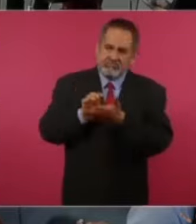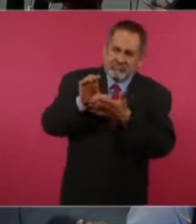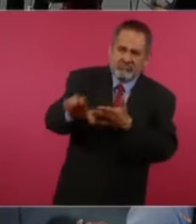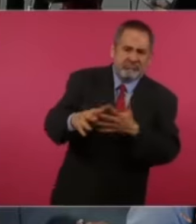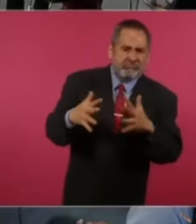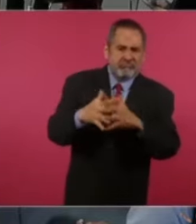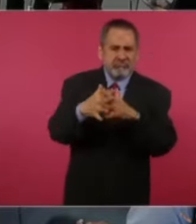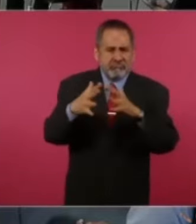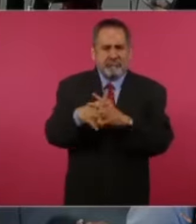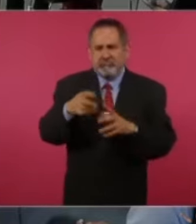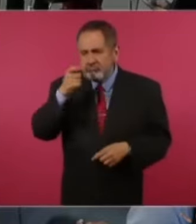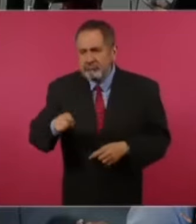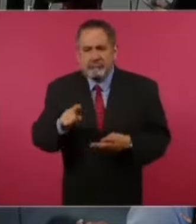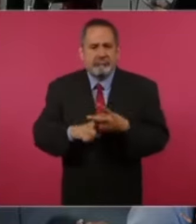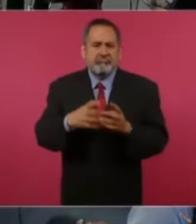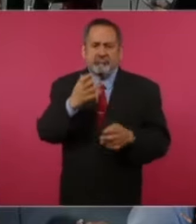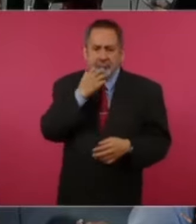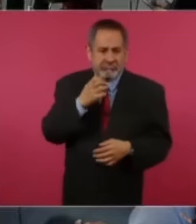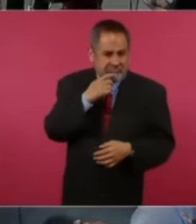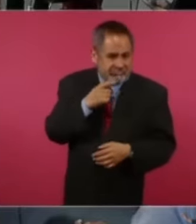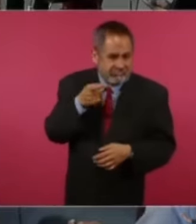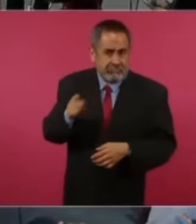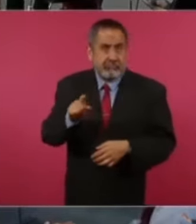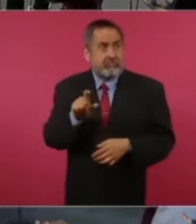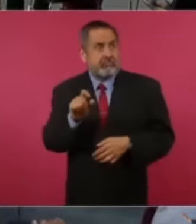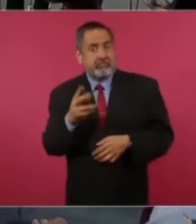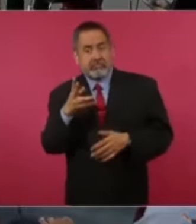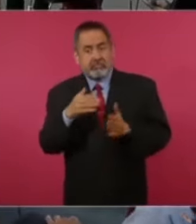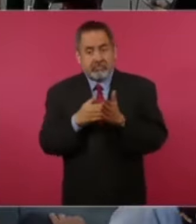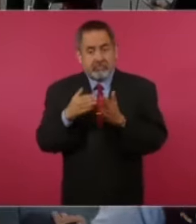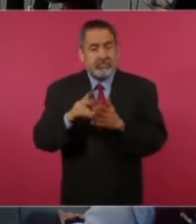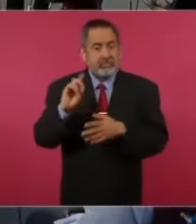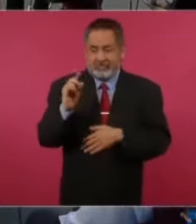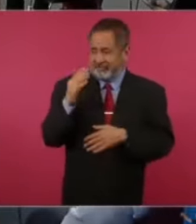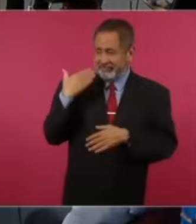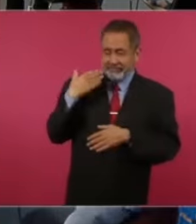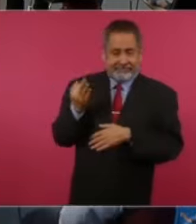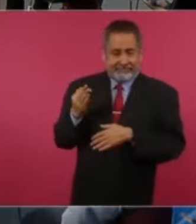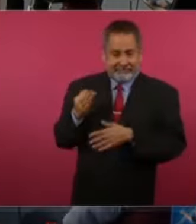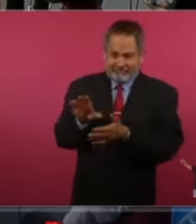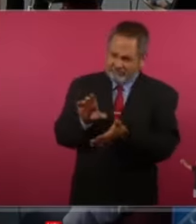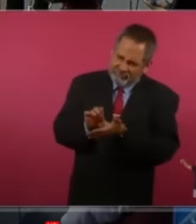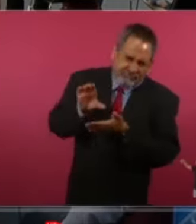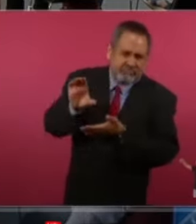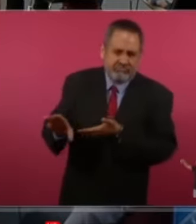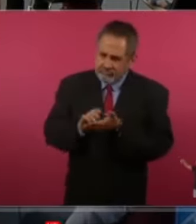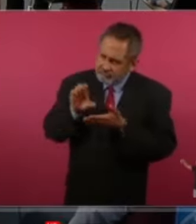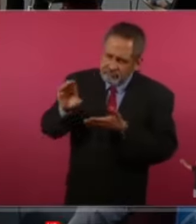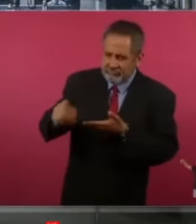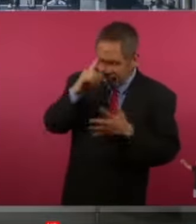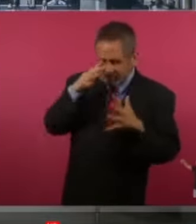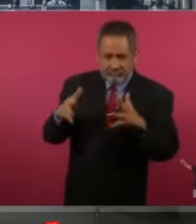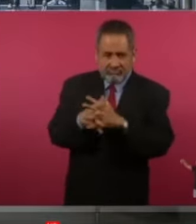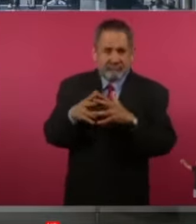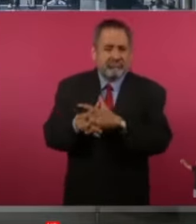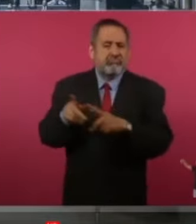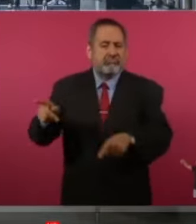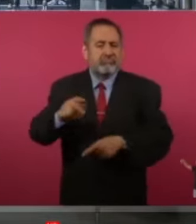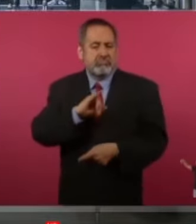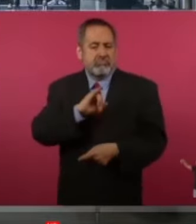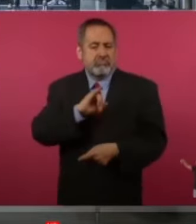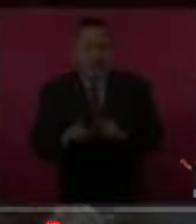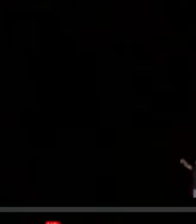dicen, pero vamos a escuchar de su propia boca, de sus experiencias, no le han contado, ella lo ha vivido. ¿Por qué decidió regresar a México después de estar en un país que